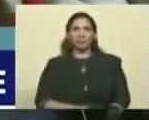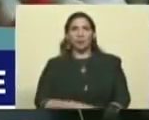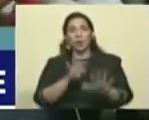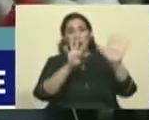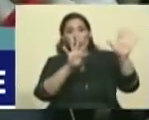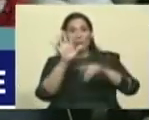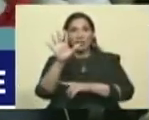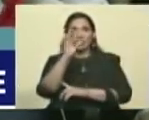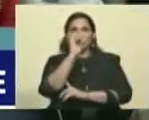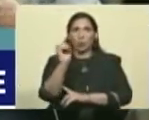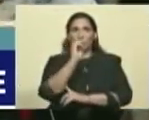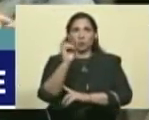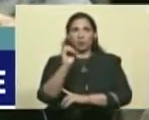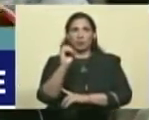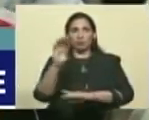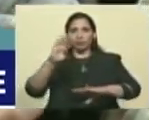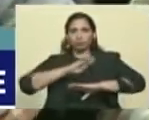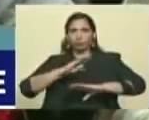95%.